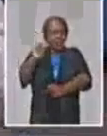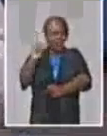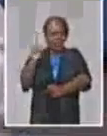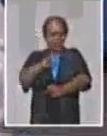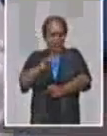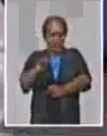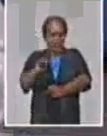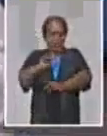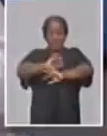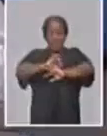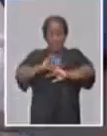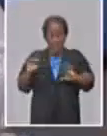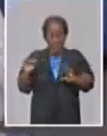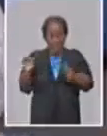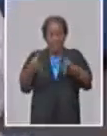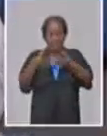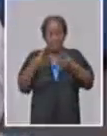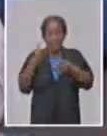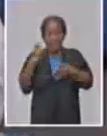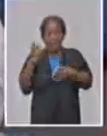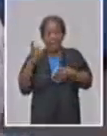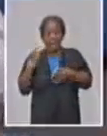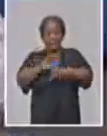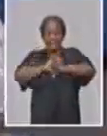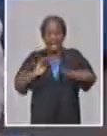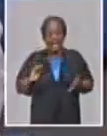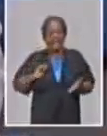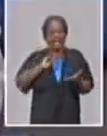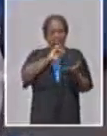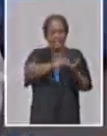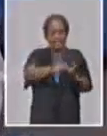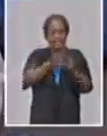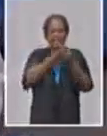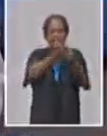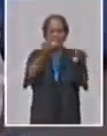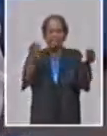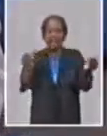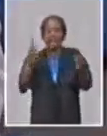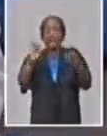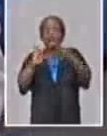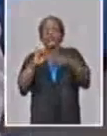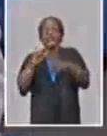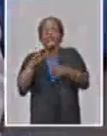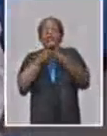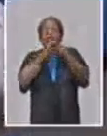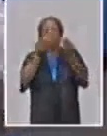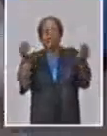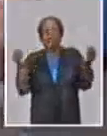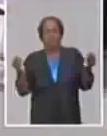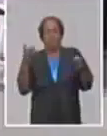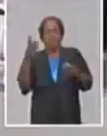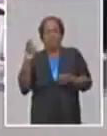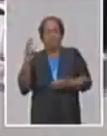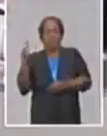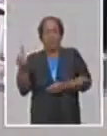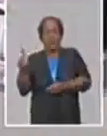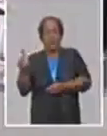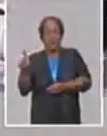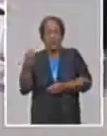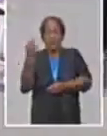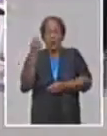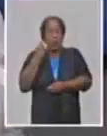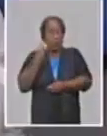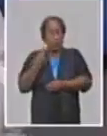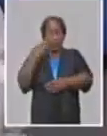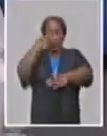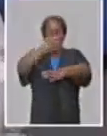2020 con la utilidad que cerremos, se aplica ya estos conceptos a la distribución de utilidades que se hace en el 2021. Y el único límite es la utilidad que usted